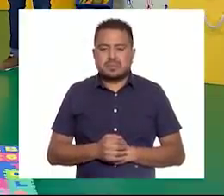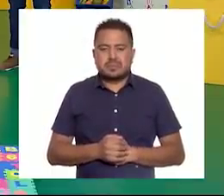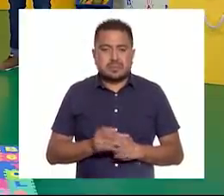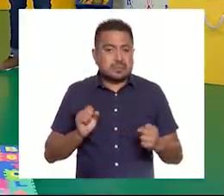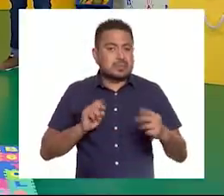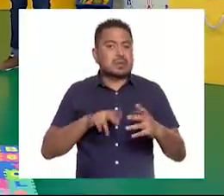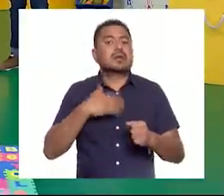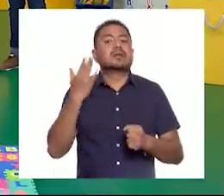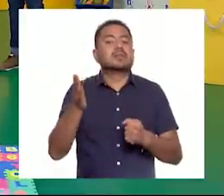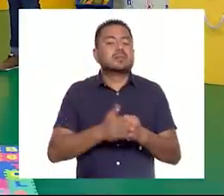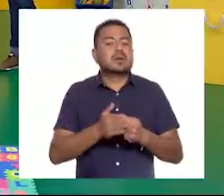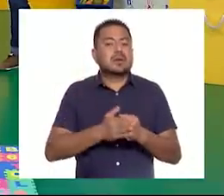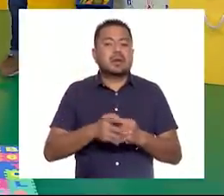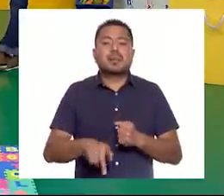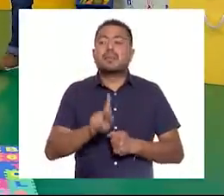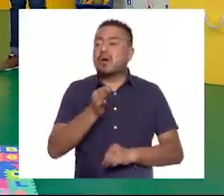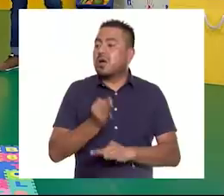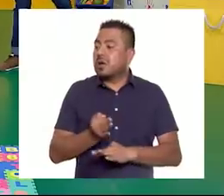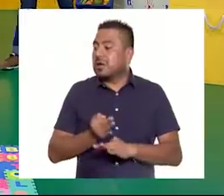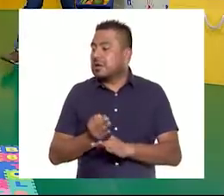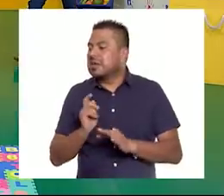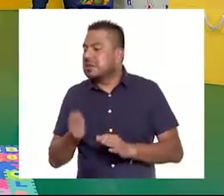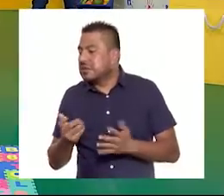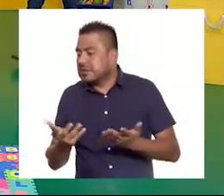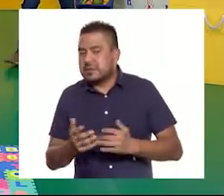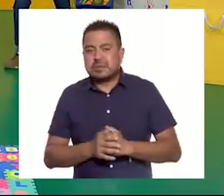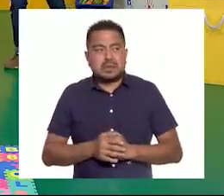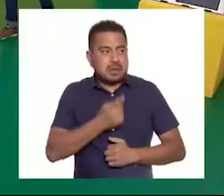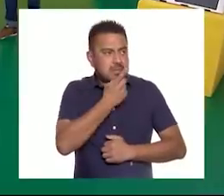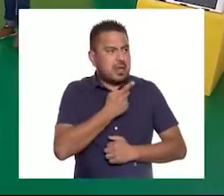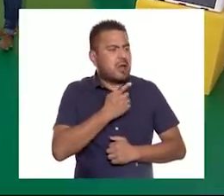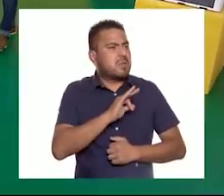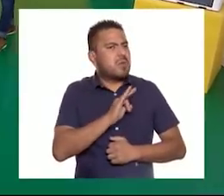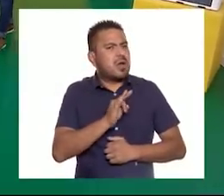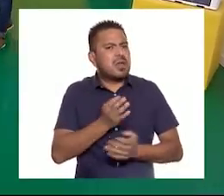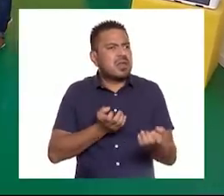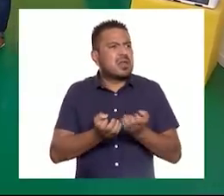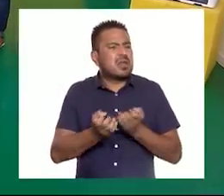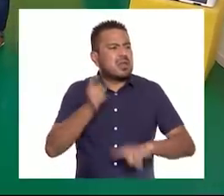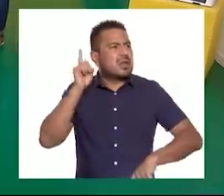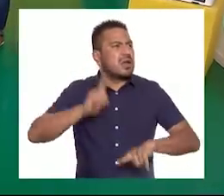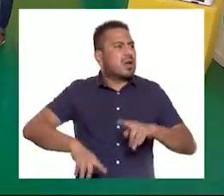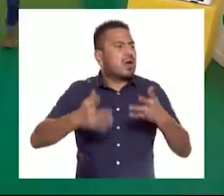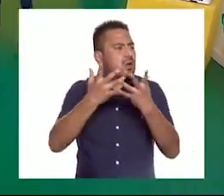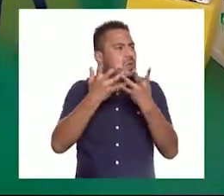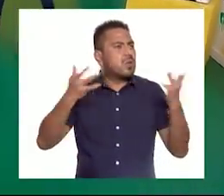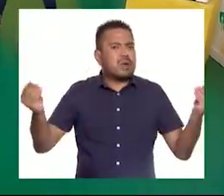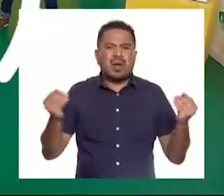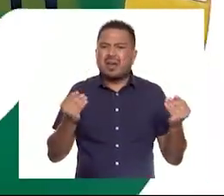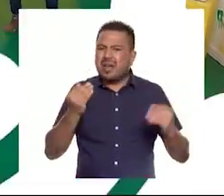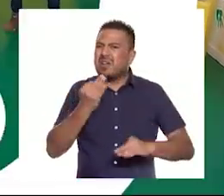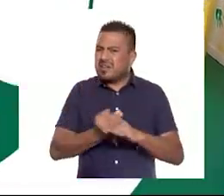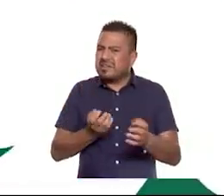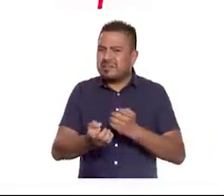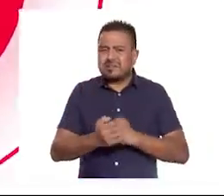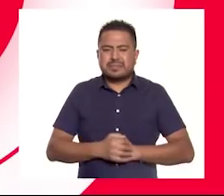Nos vemos hasta la próxima, pero antes ¿qué vamos a hacer, Mariana? Ahí nos dijeron que nos podemos mover para quitarnos el enojo. Ah, claro, que moverse.